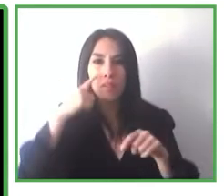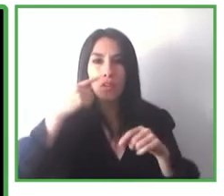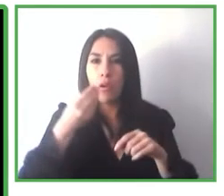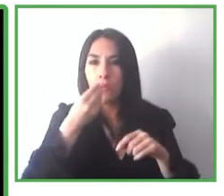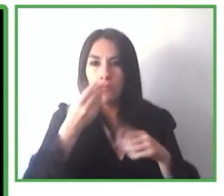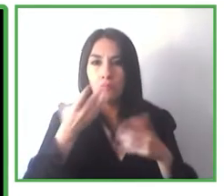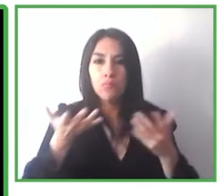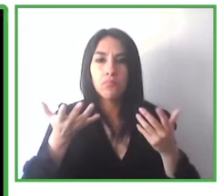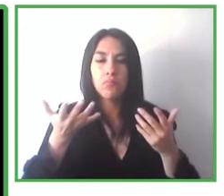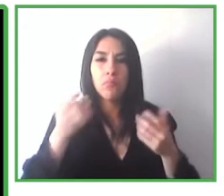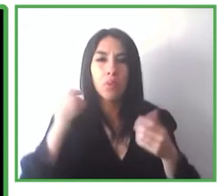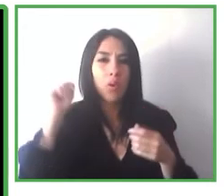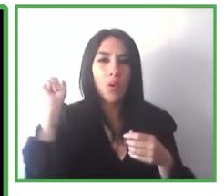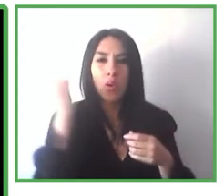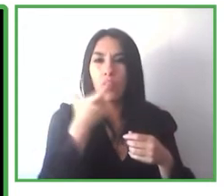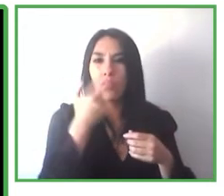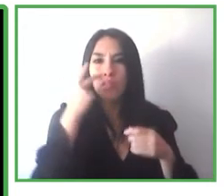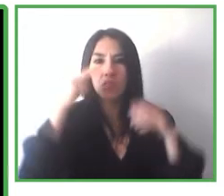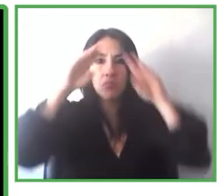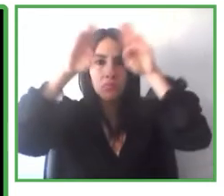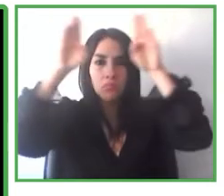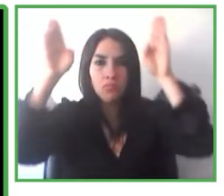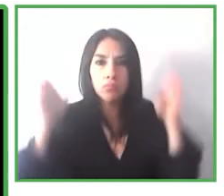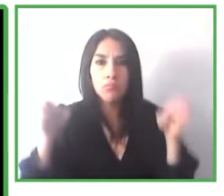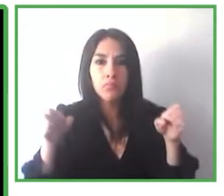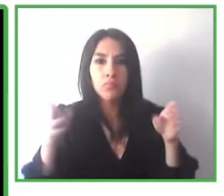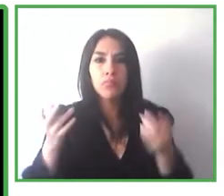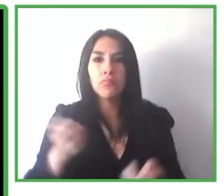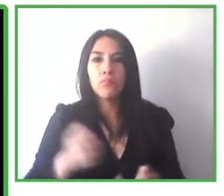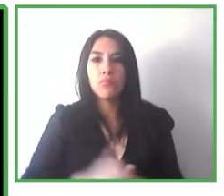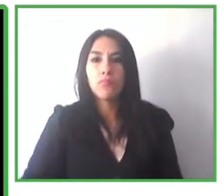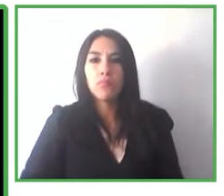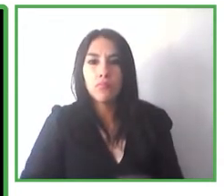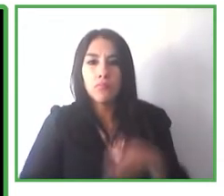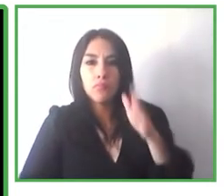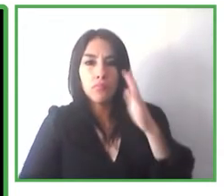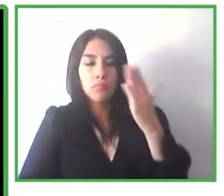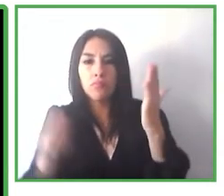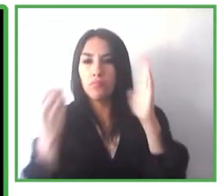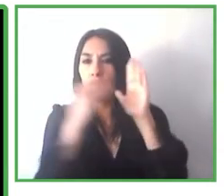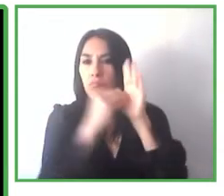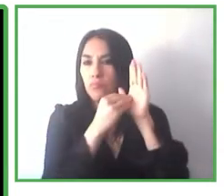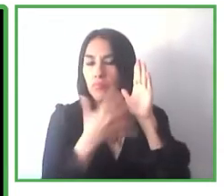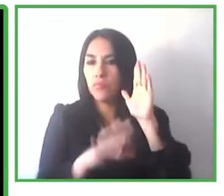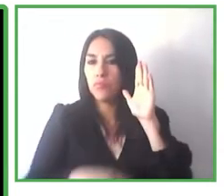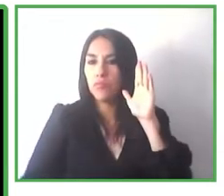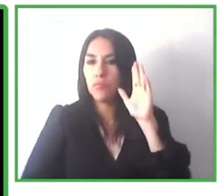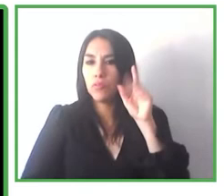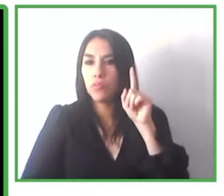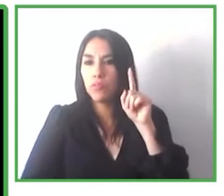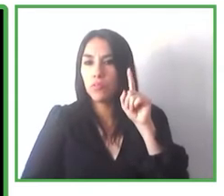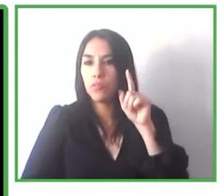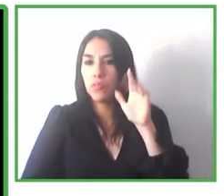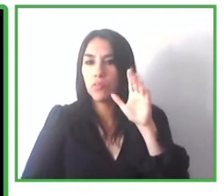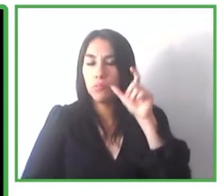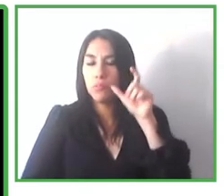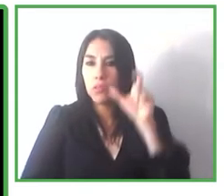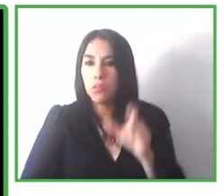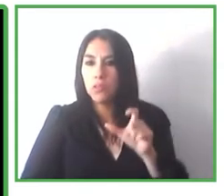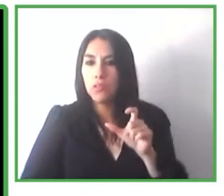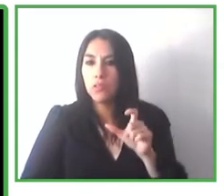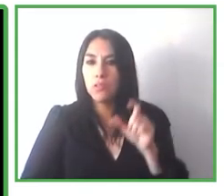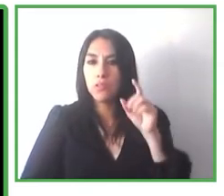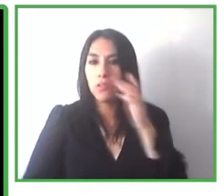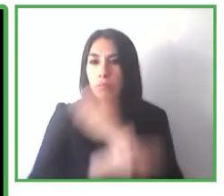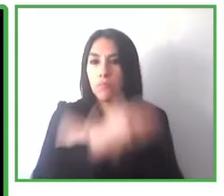todos los paquetes de Europa incluirán un código Navilens para ayudar a personas con discapacidad visual a recibir esta información accesible